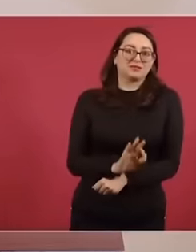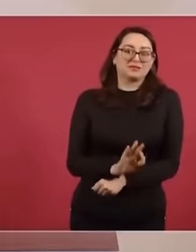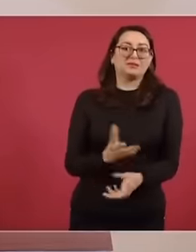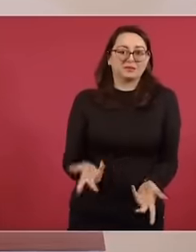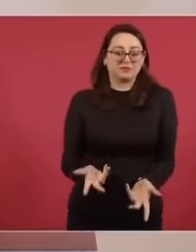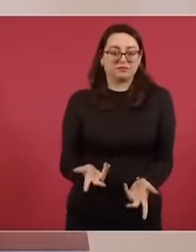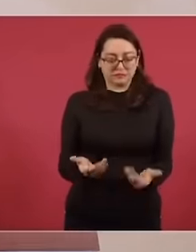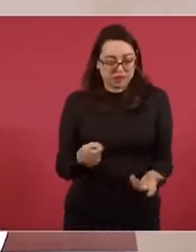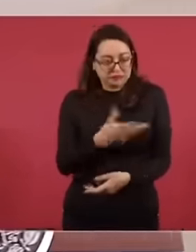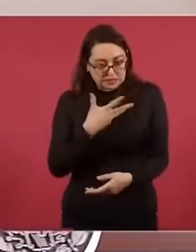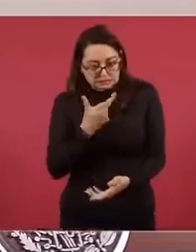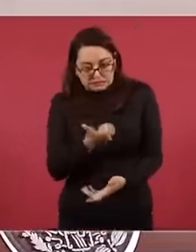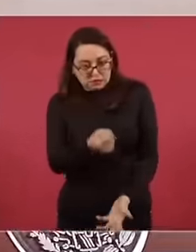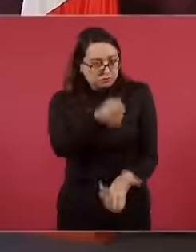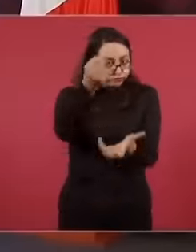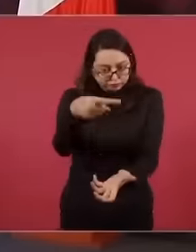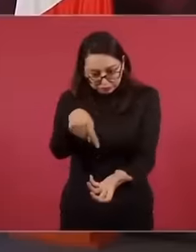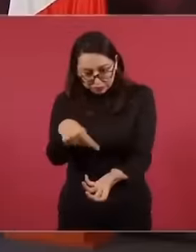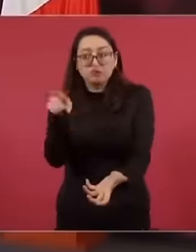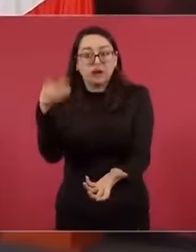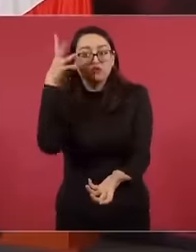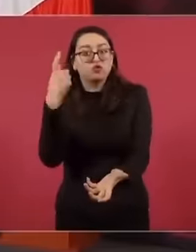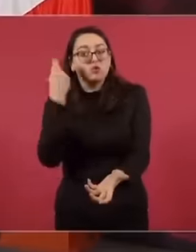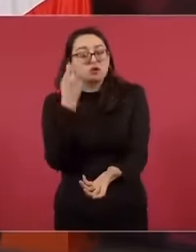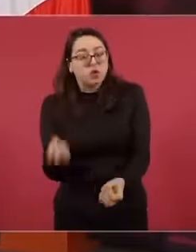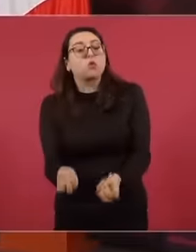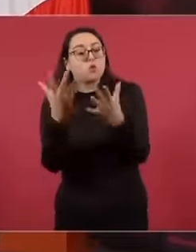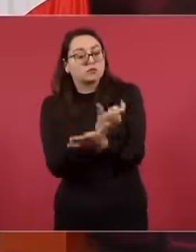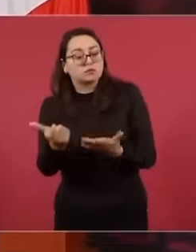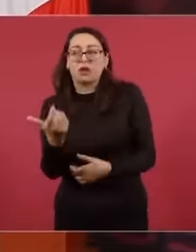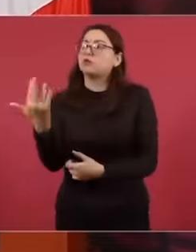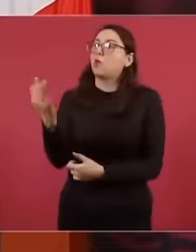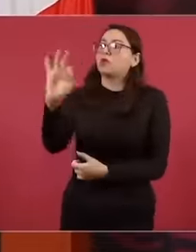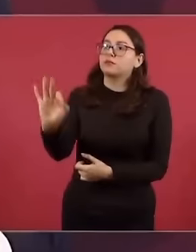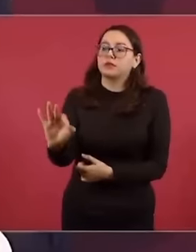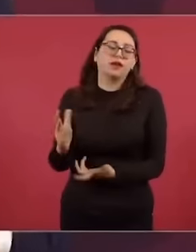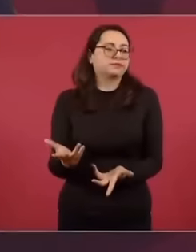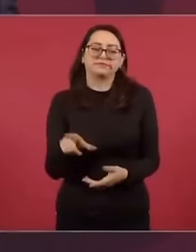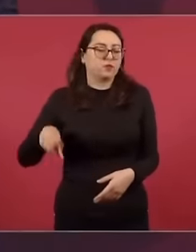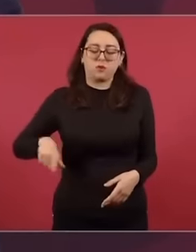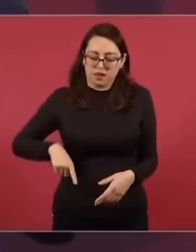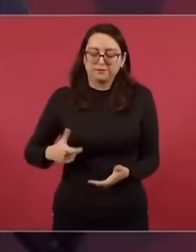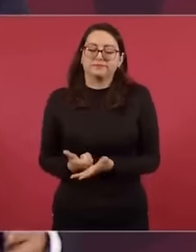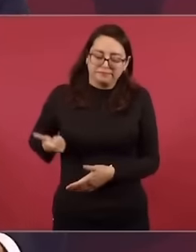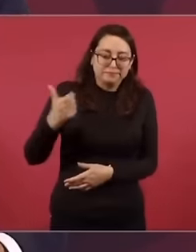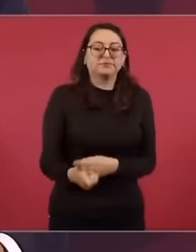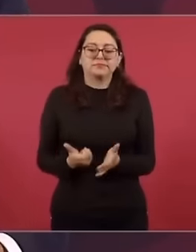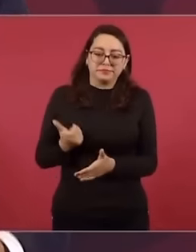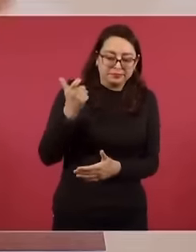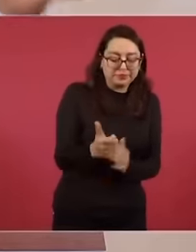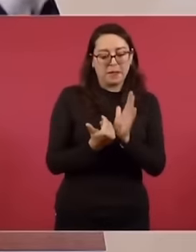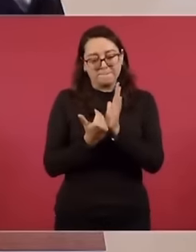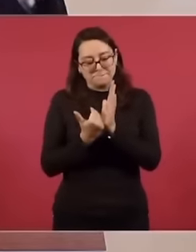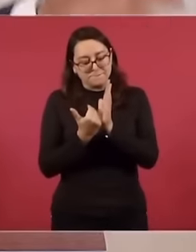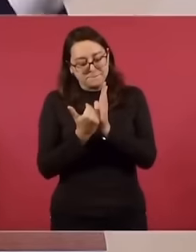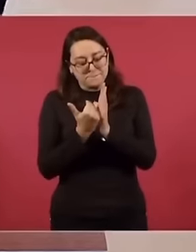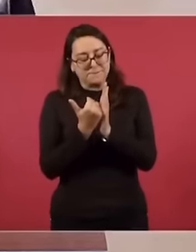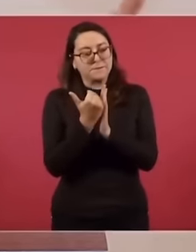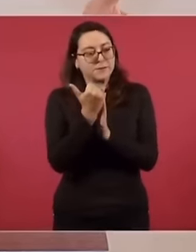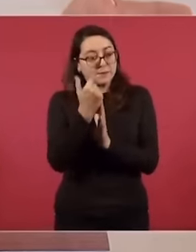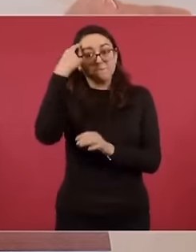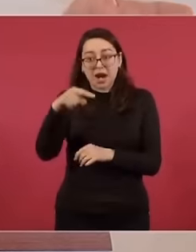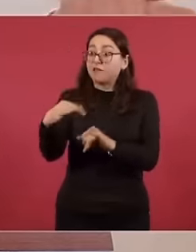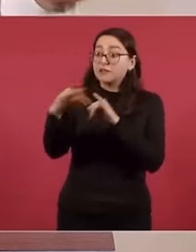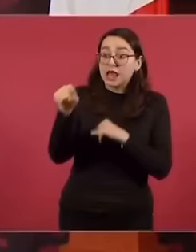tiene que ir aportando el gobierno, ayudando hasta lograr el equilibrio. Y remediar el problema que dejó